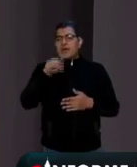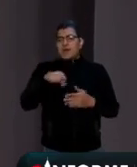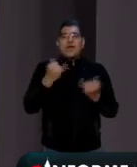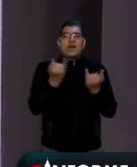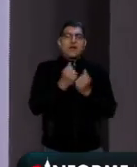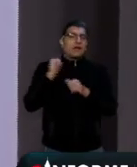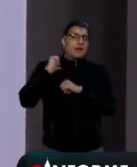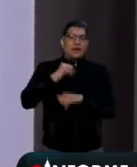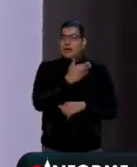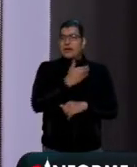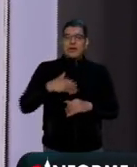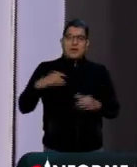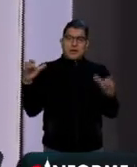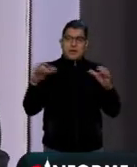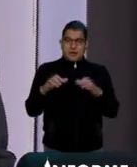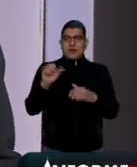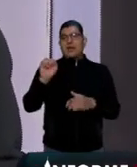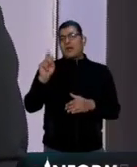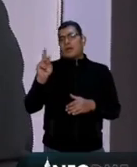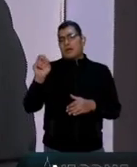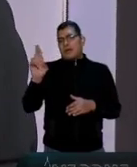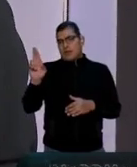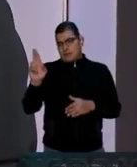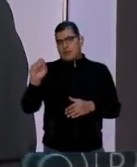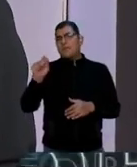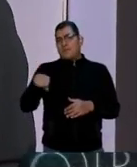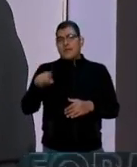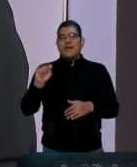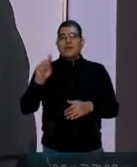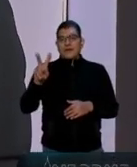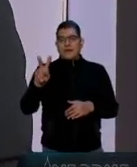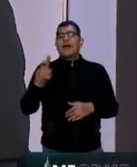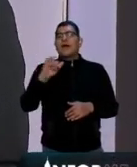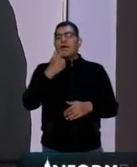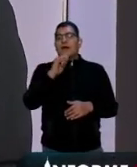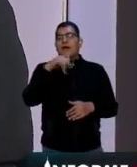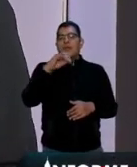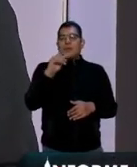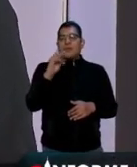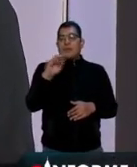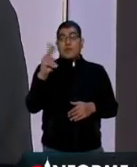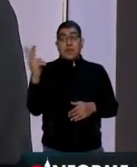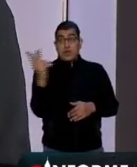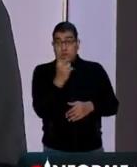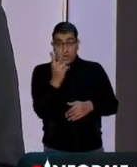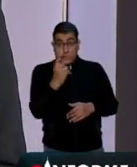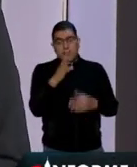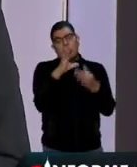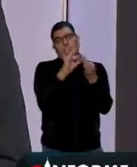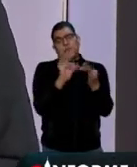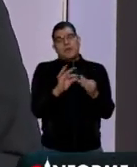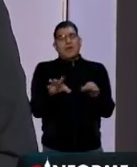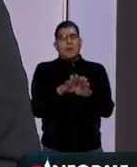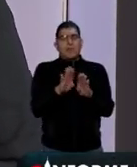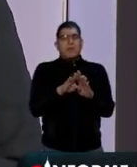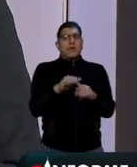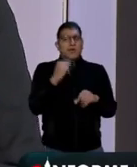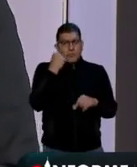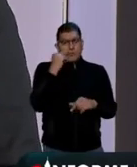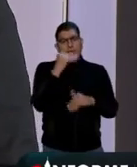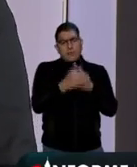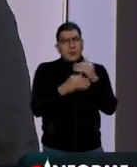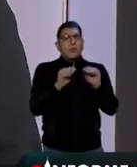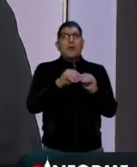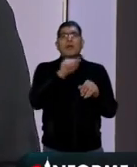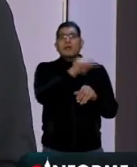del Sistema Público de Radiodifusión del Estado Mexicano, Genaro Villamil, hablando justamente de cómo se vienen comportando los